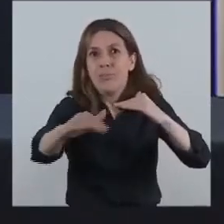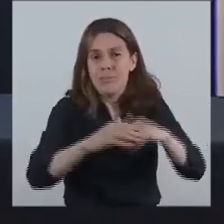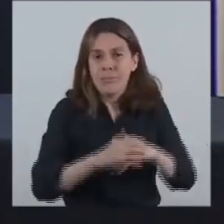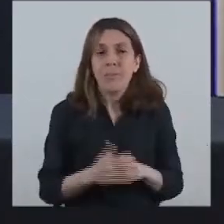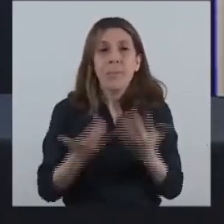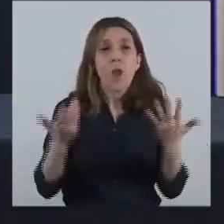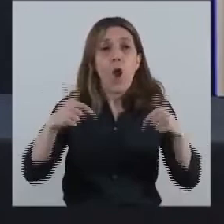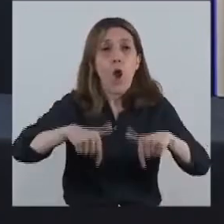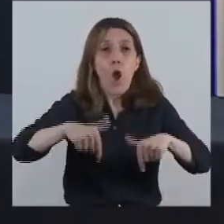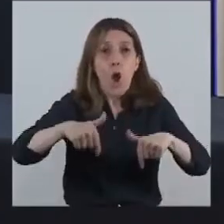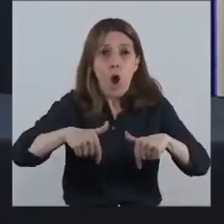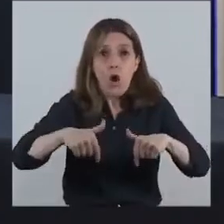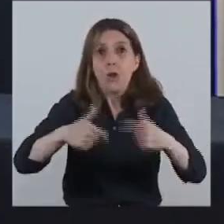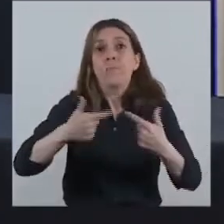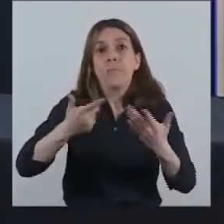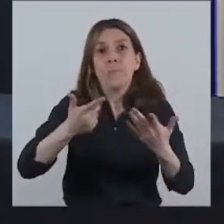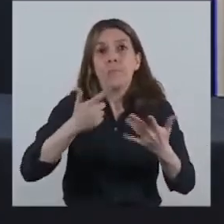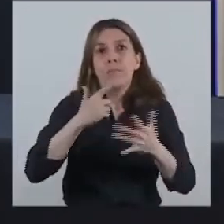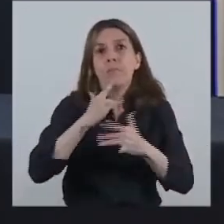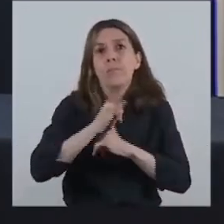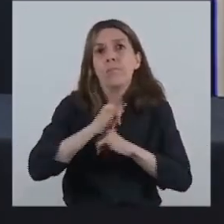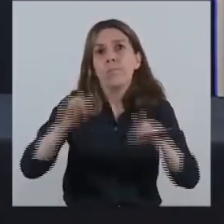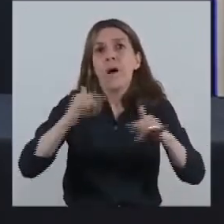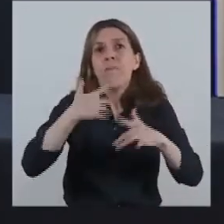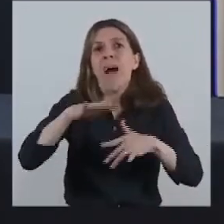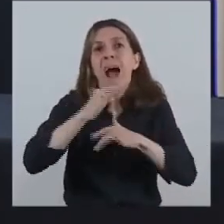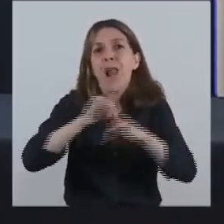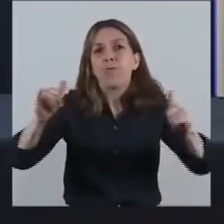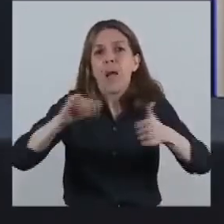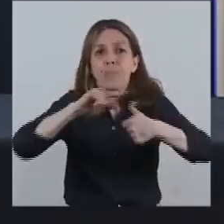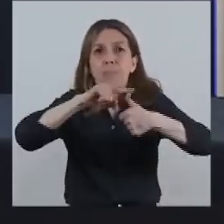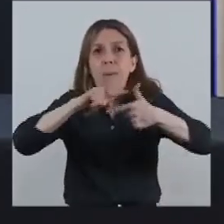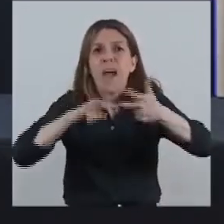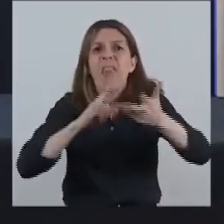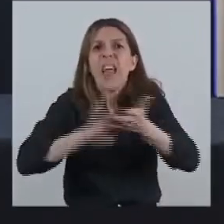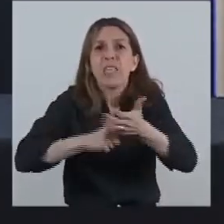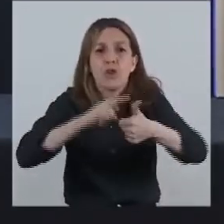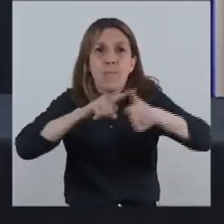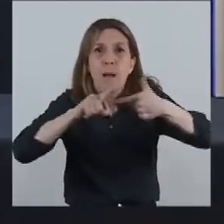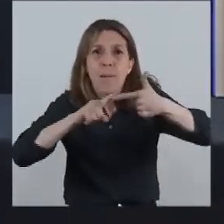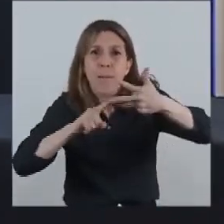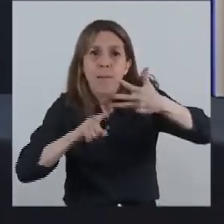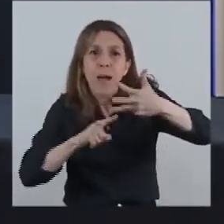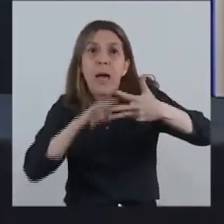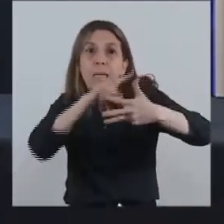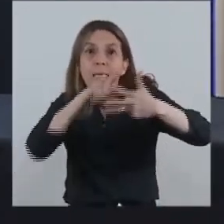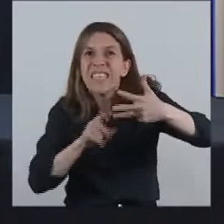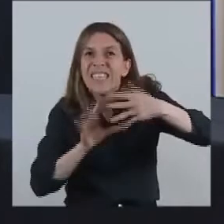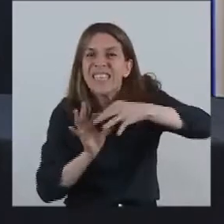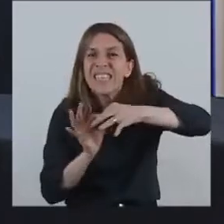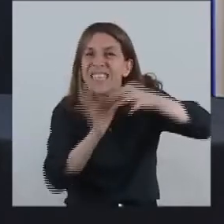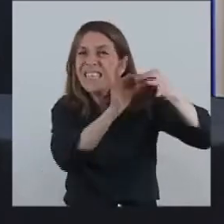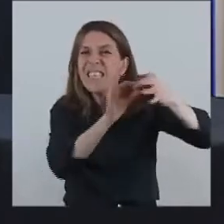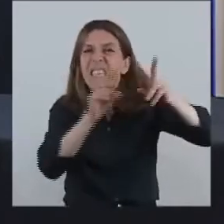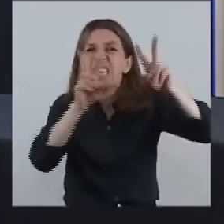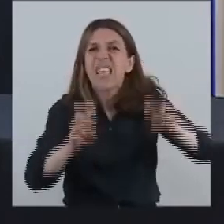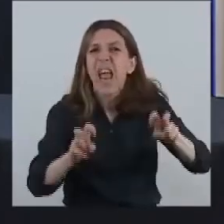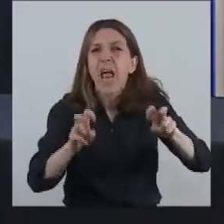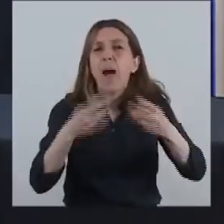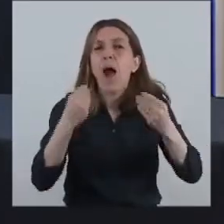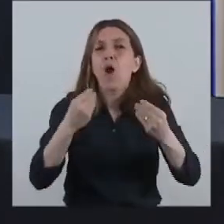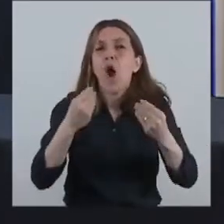Hoy anunciamos un conjunto de medidas que tienen que ver con el sendero del manejo de la